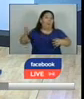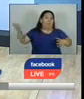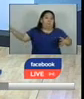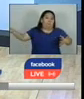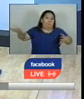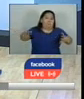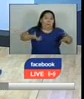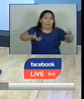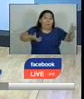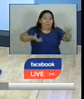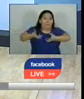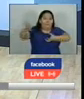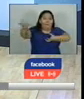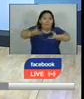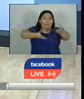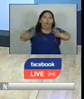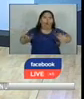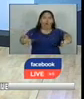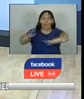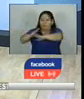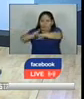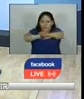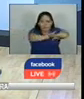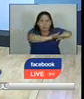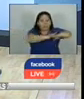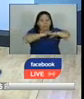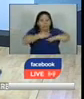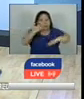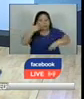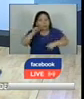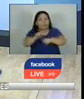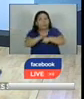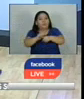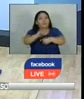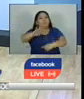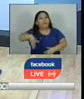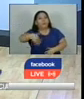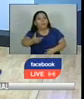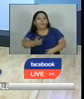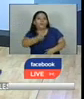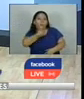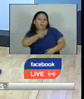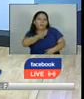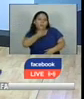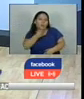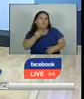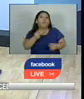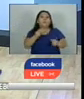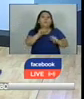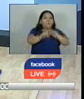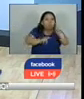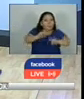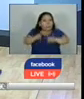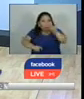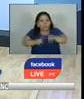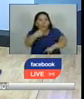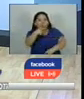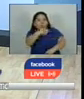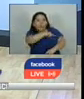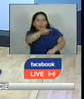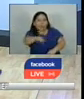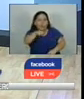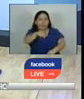masiva de manera irregular a este punto fronterizo en nuestras próximas emisiones les vamos a tener una entrevista también en exclusiva con las